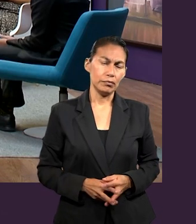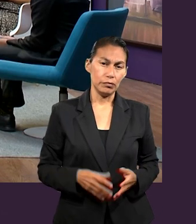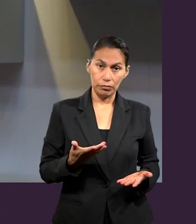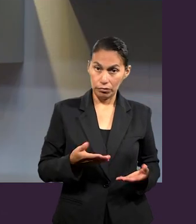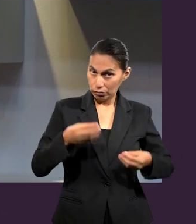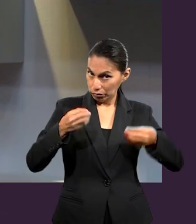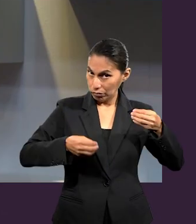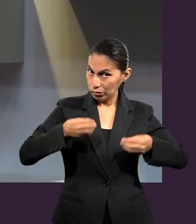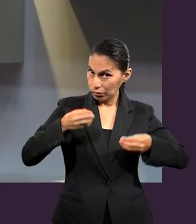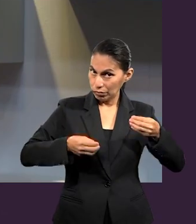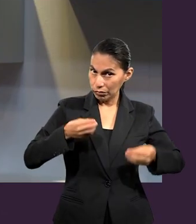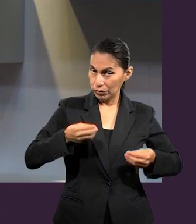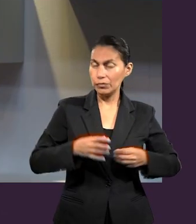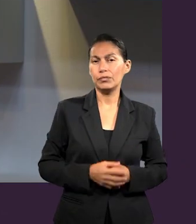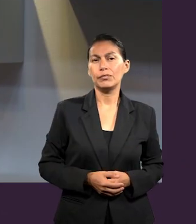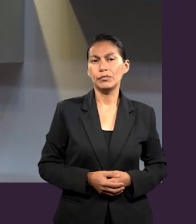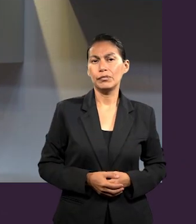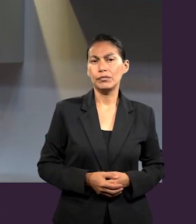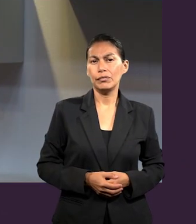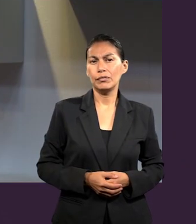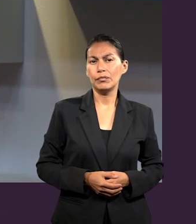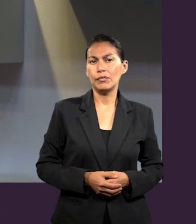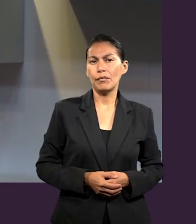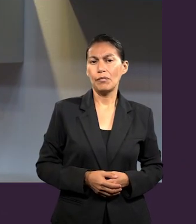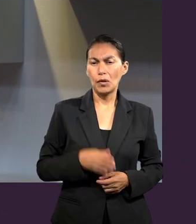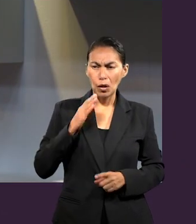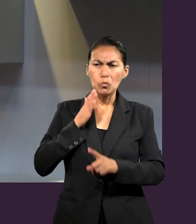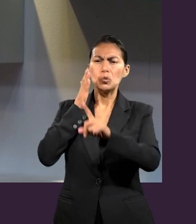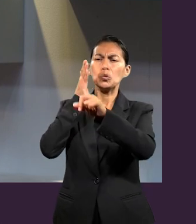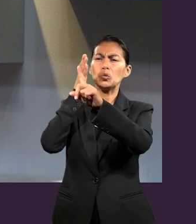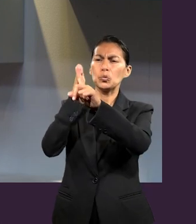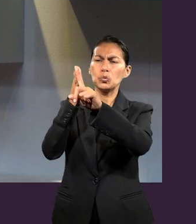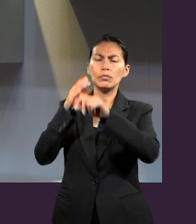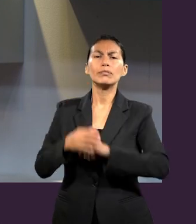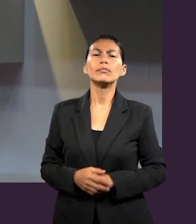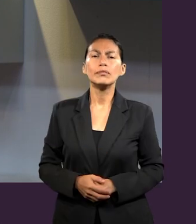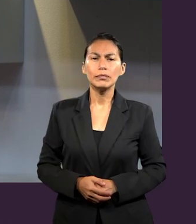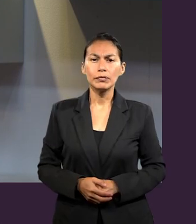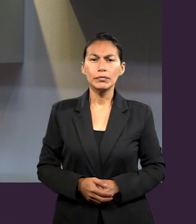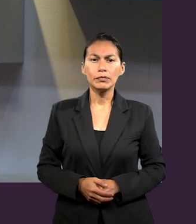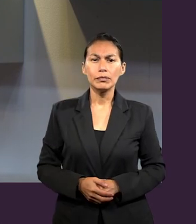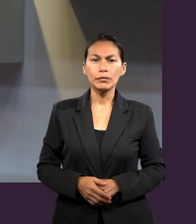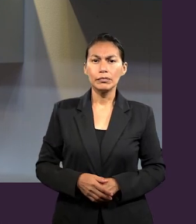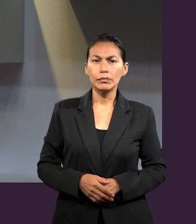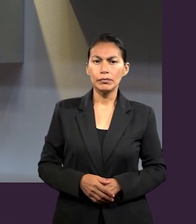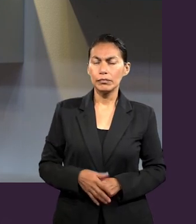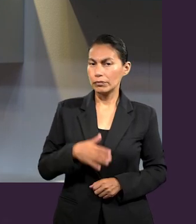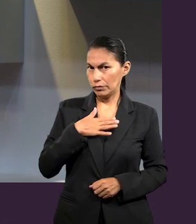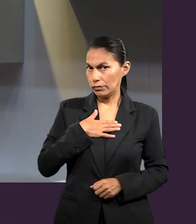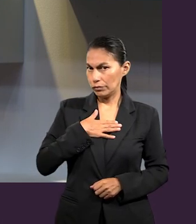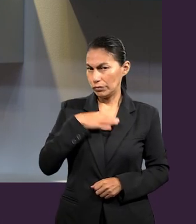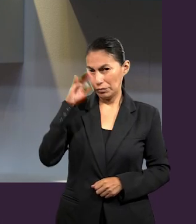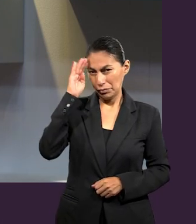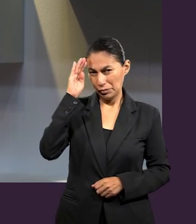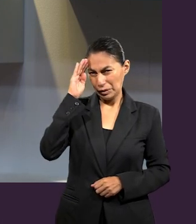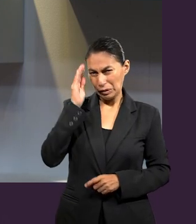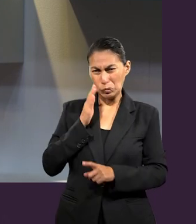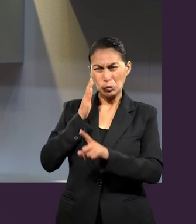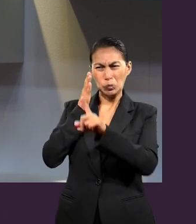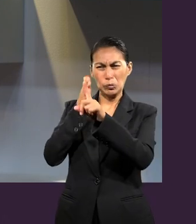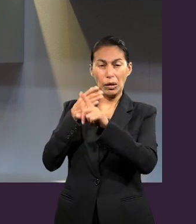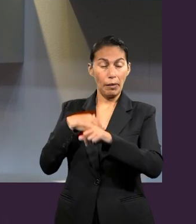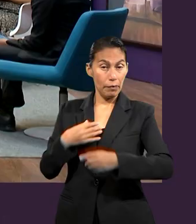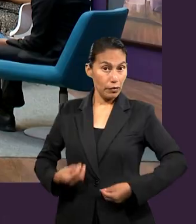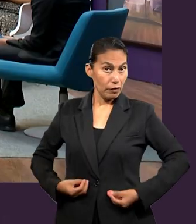Es un compromiso, es un desafío, es un reto. Para mí es un reto que